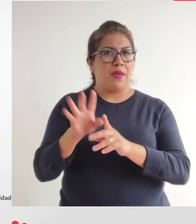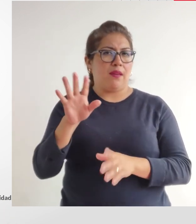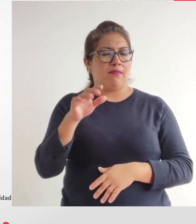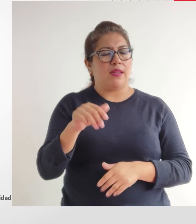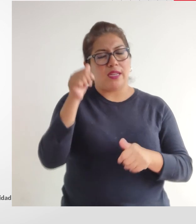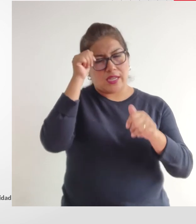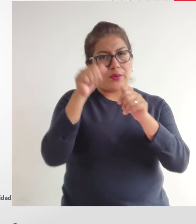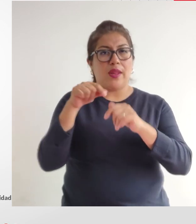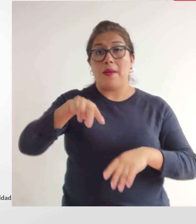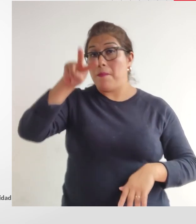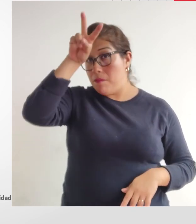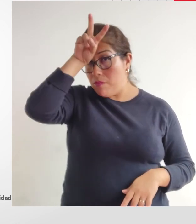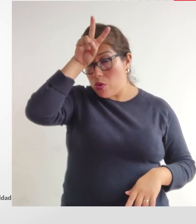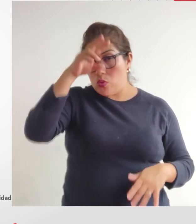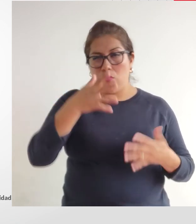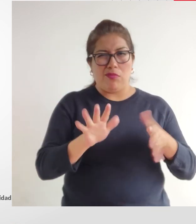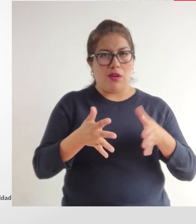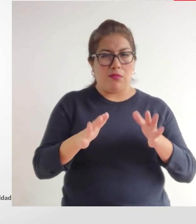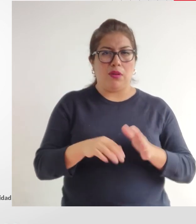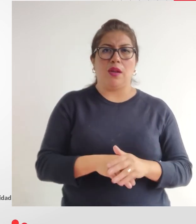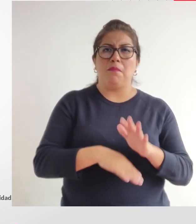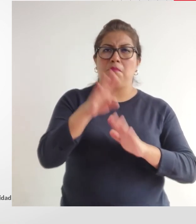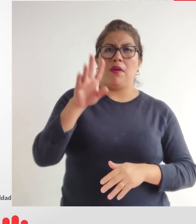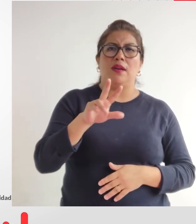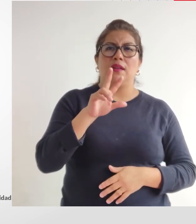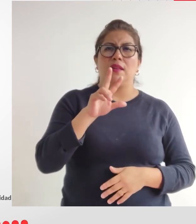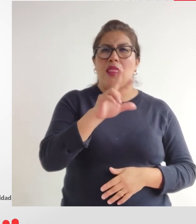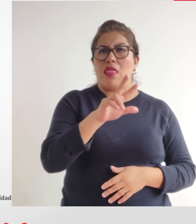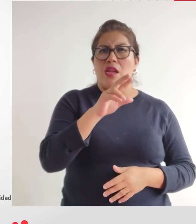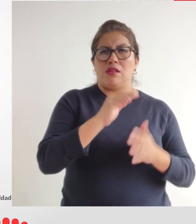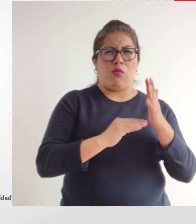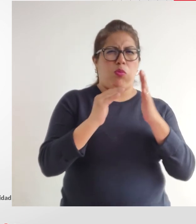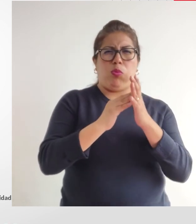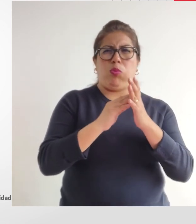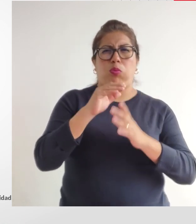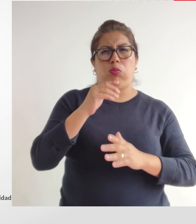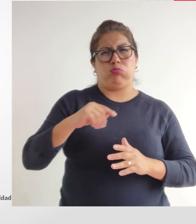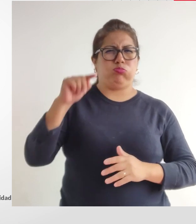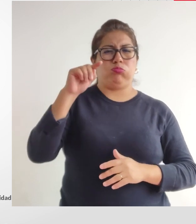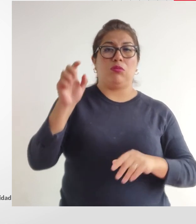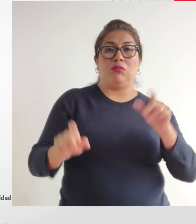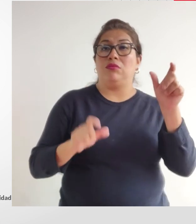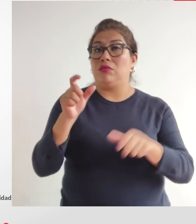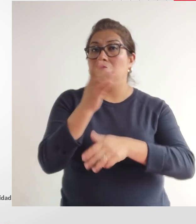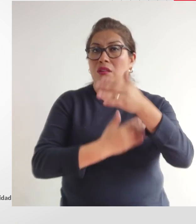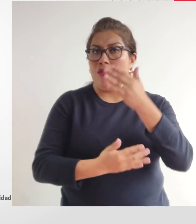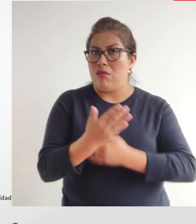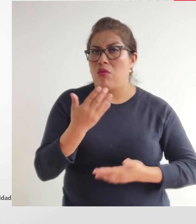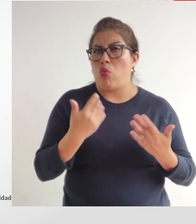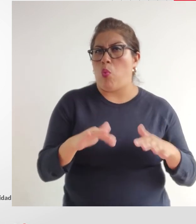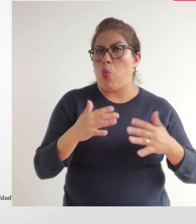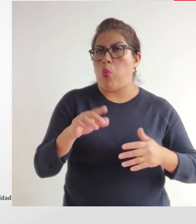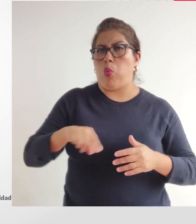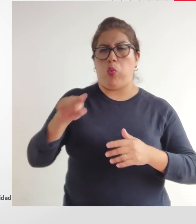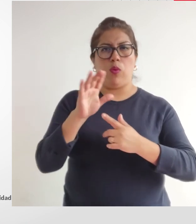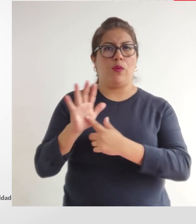que en el Perú existe aproximadamente más de 3 millones de personas con discapacidad